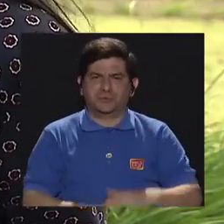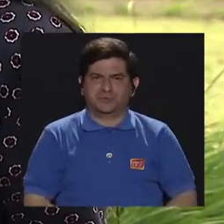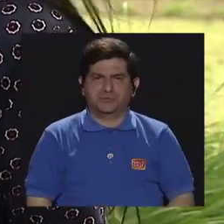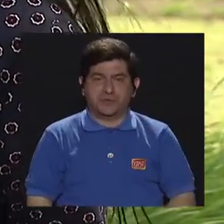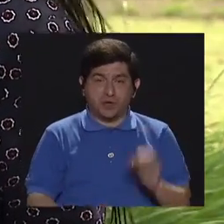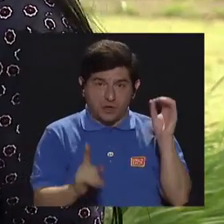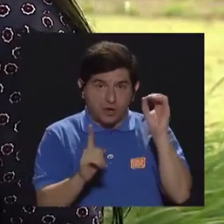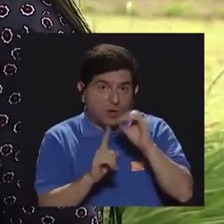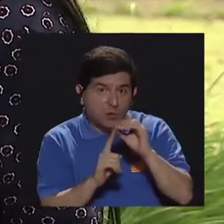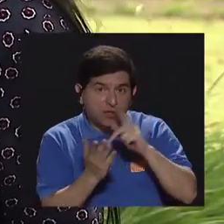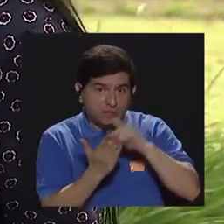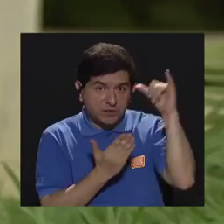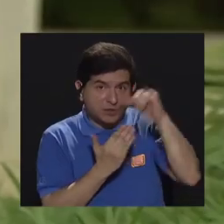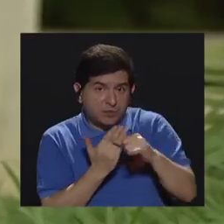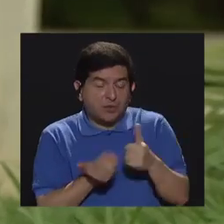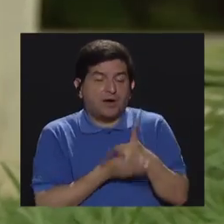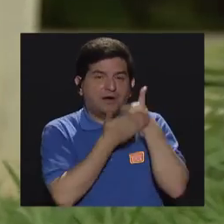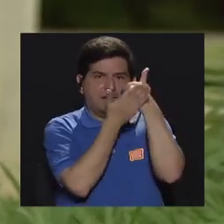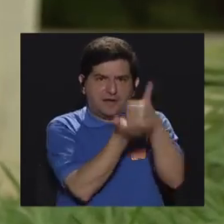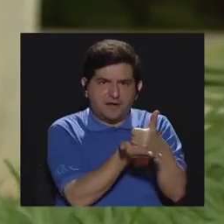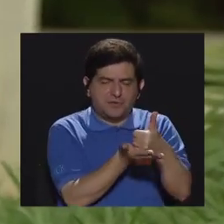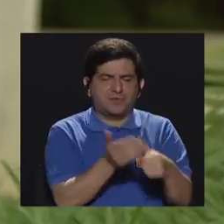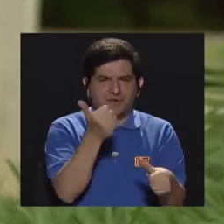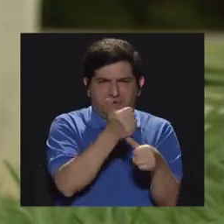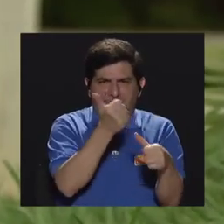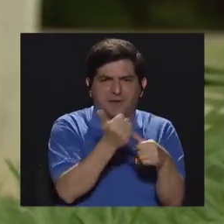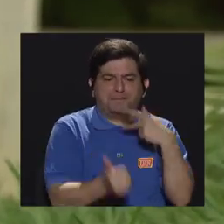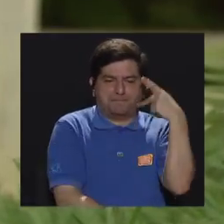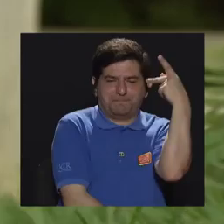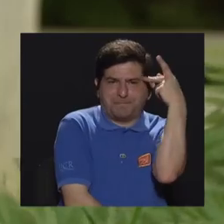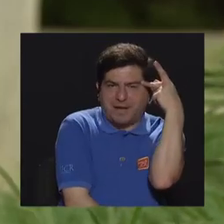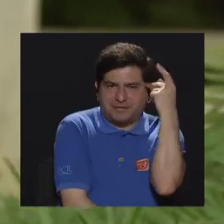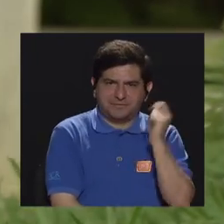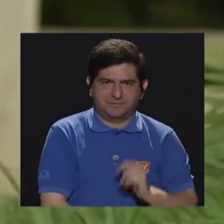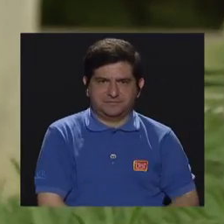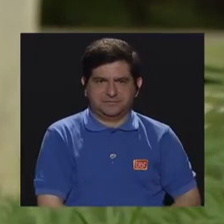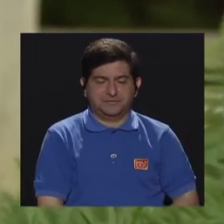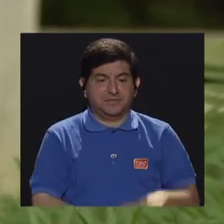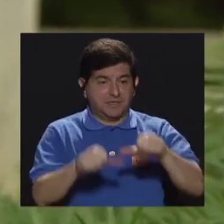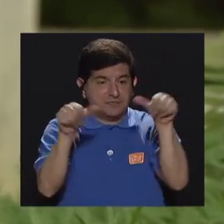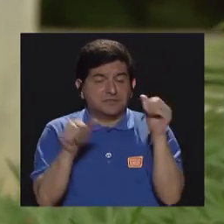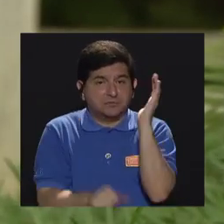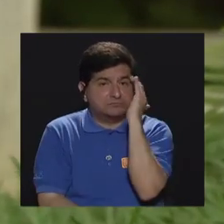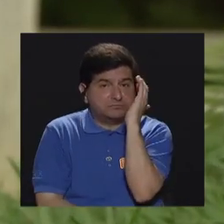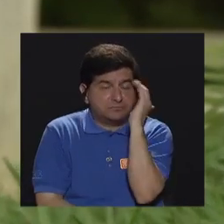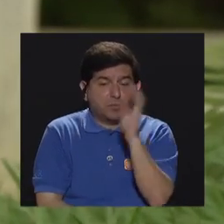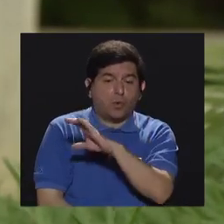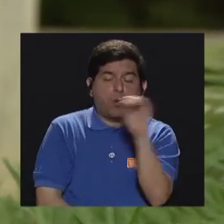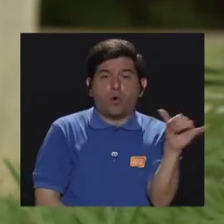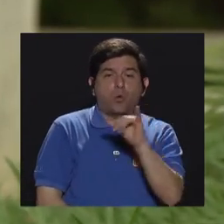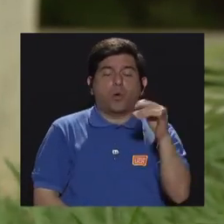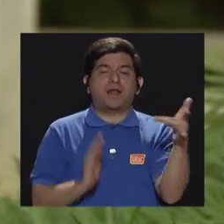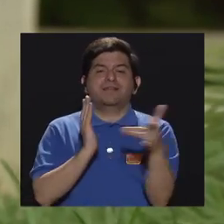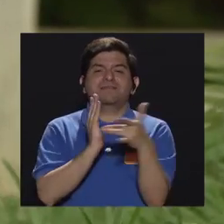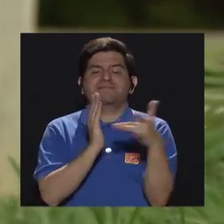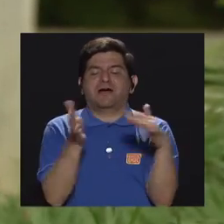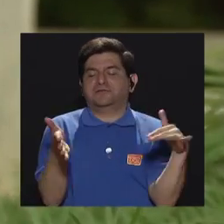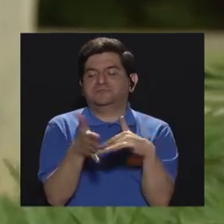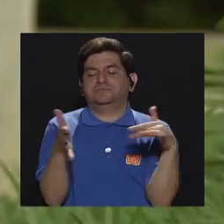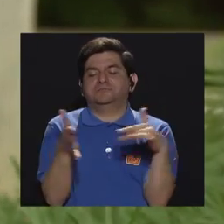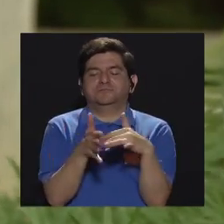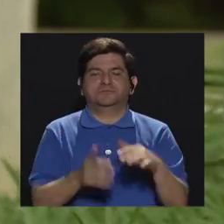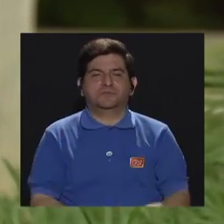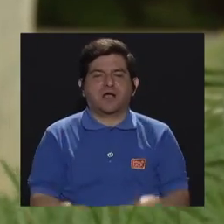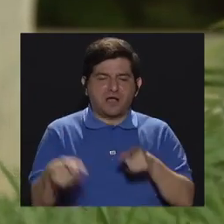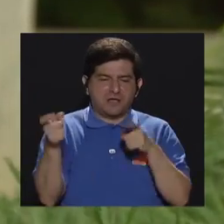el objetivo del proyecto es, lógicamente, ayudar, asesorar al padre de familia, ya sea en áreas del conocimiento o también en técnicas de estudio,